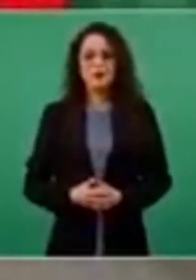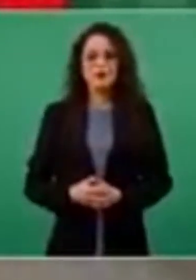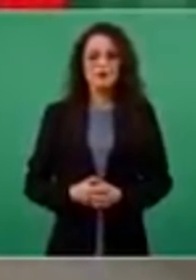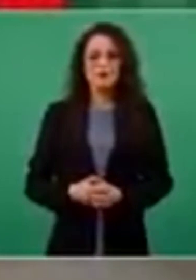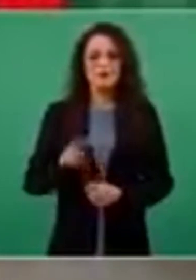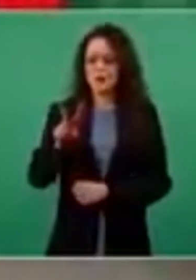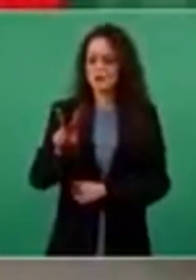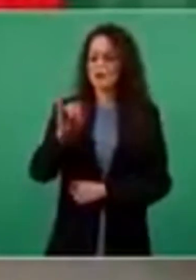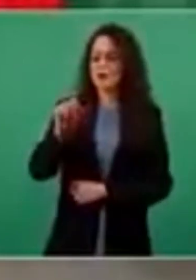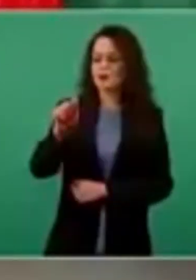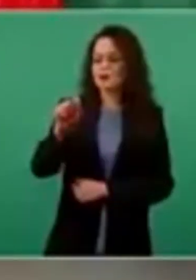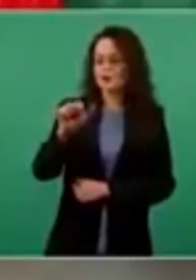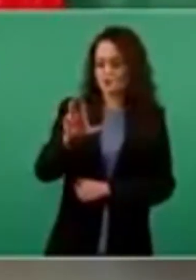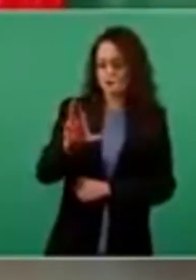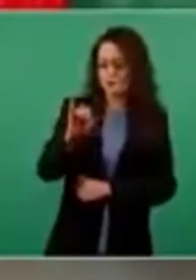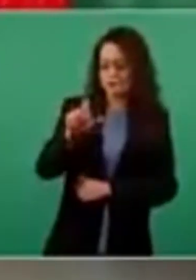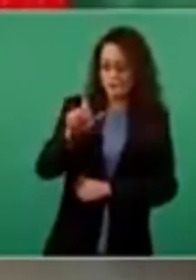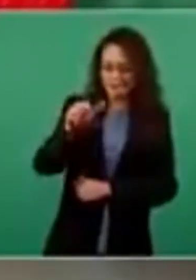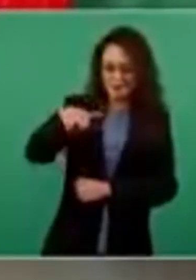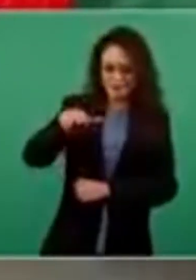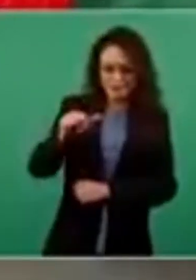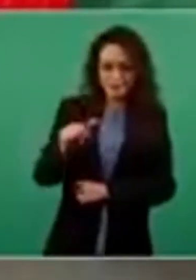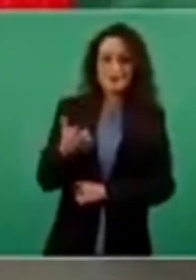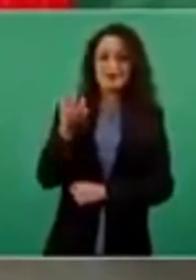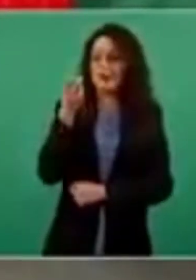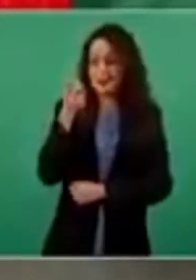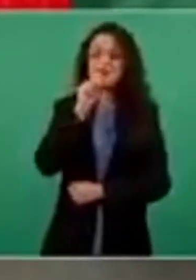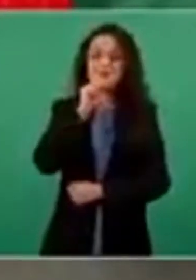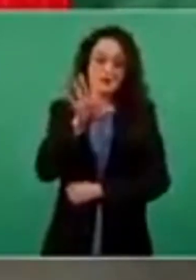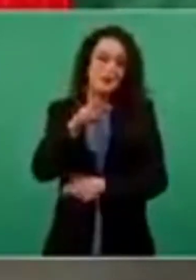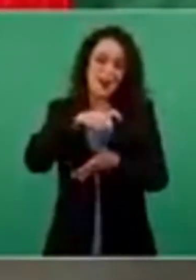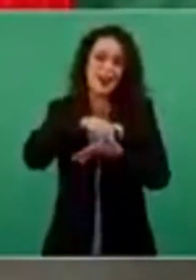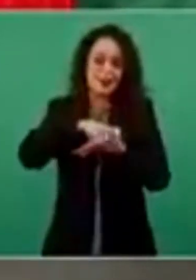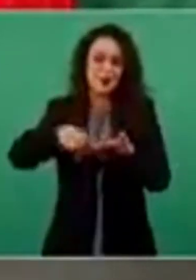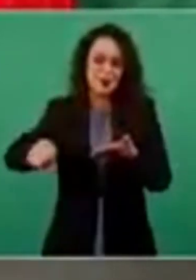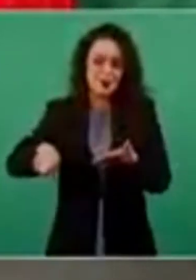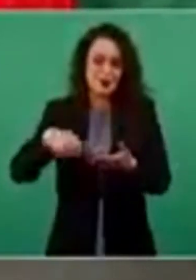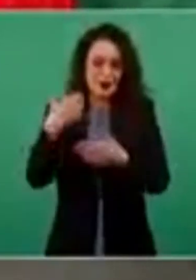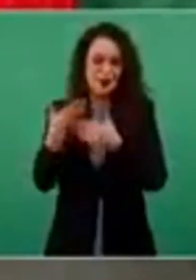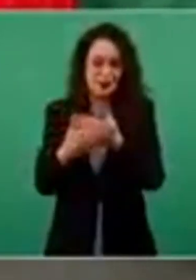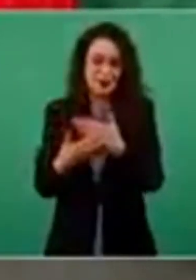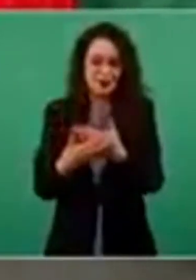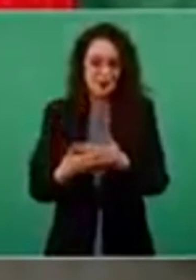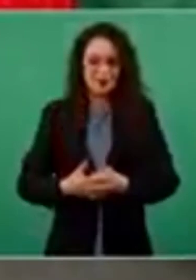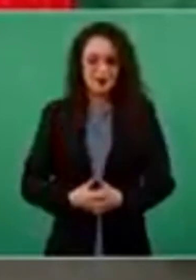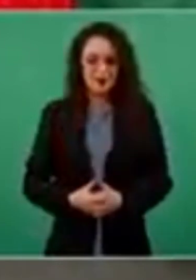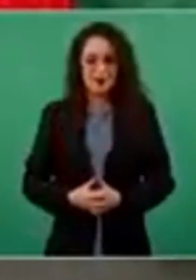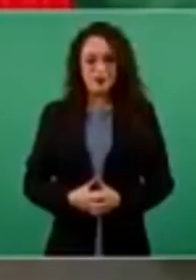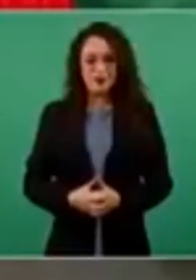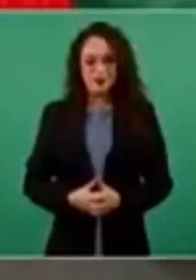Vitacilina. Ya vamos a comprar también el